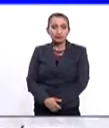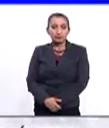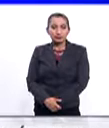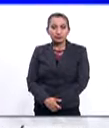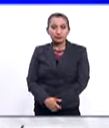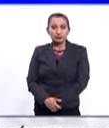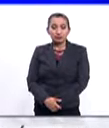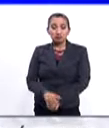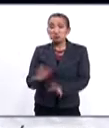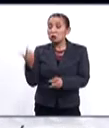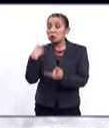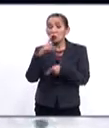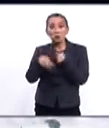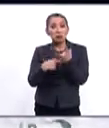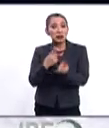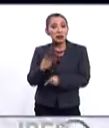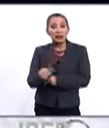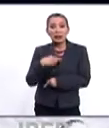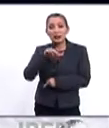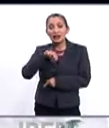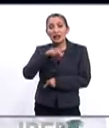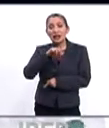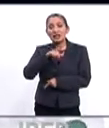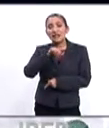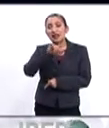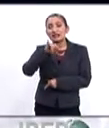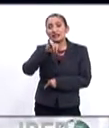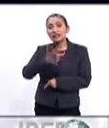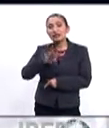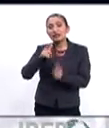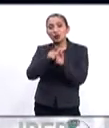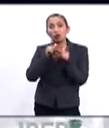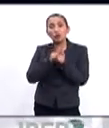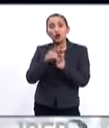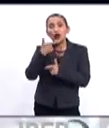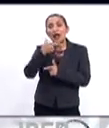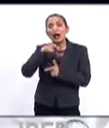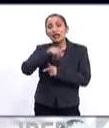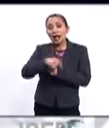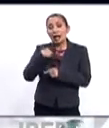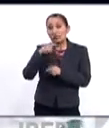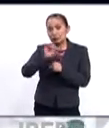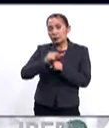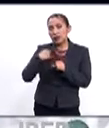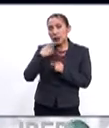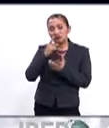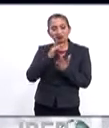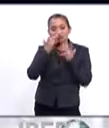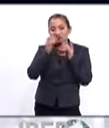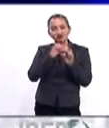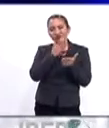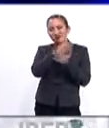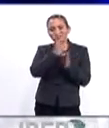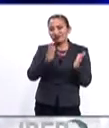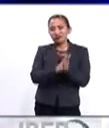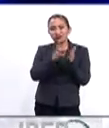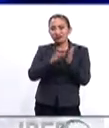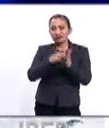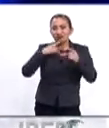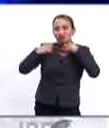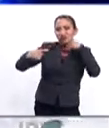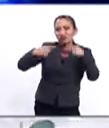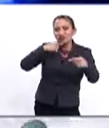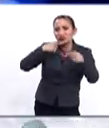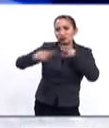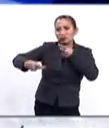El gran ausente fue Nayib Bukele, del partido Gana, quien en las últimas semanas desistió de participar en los